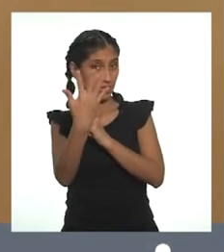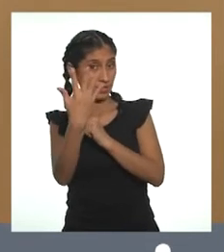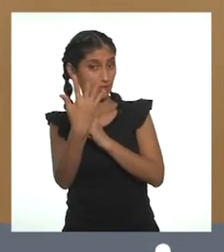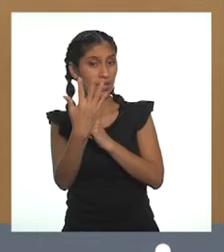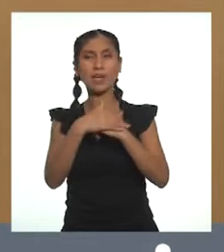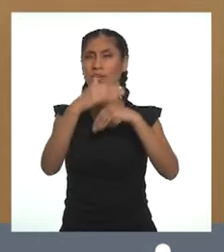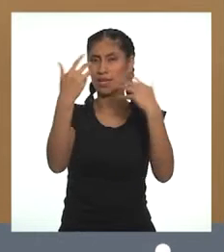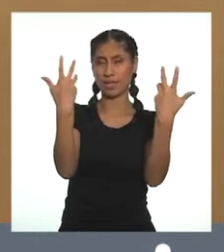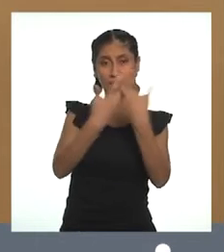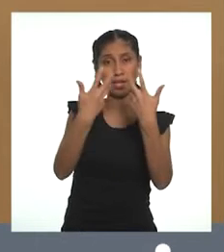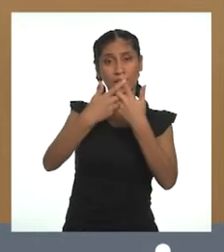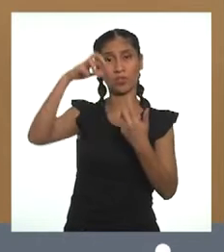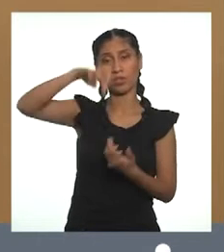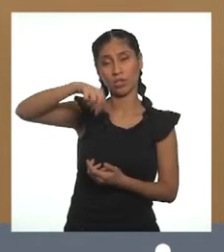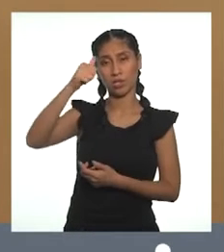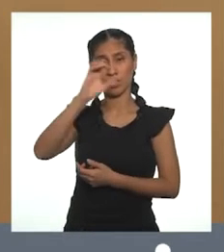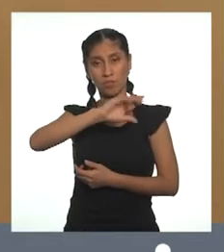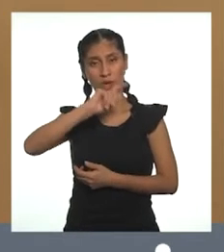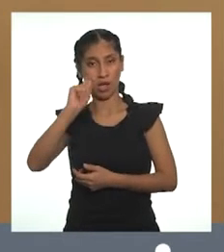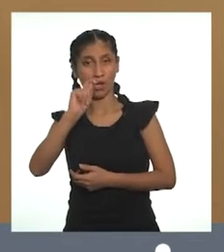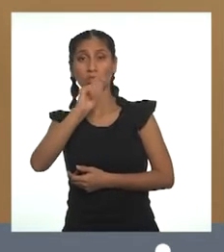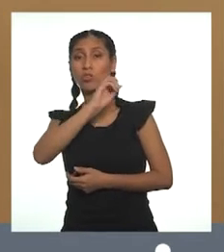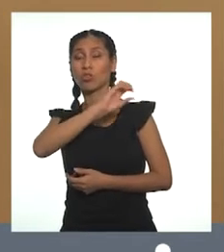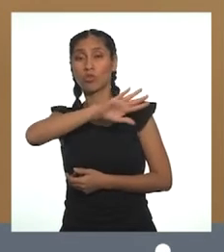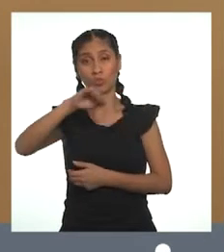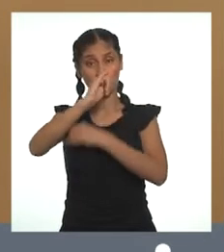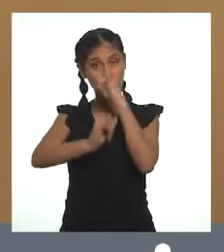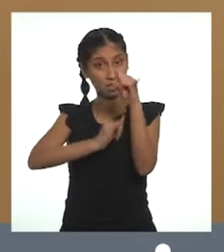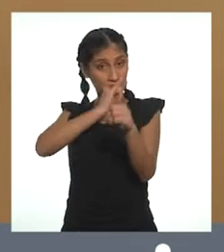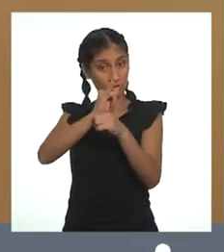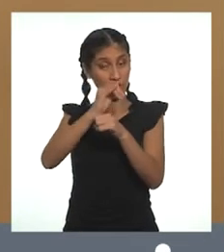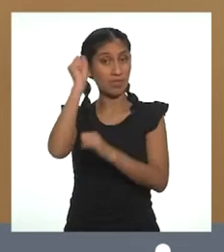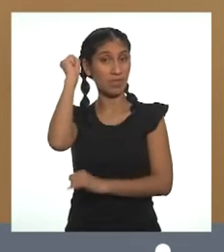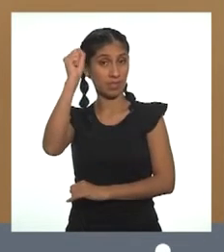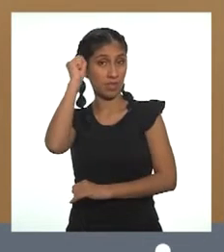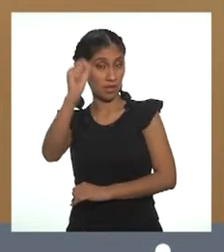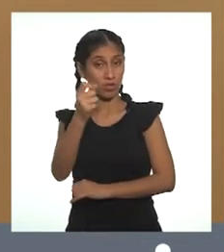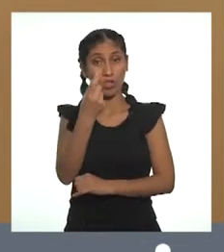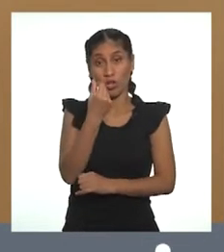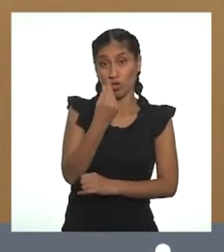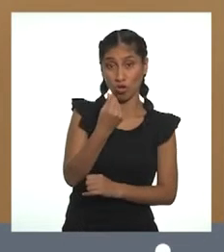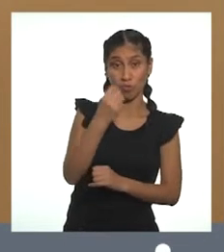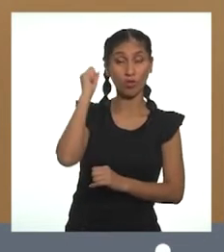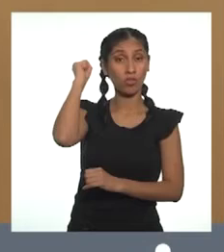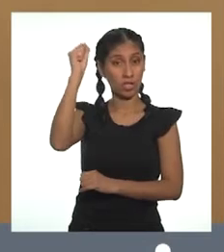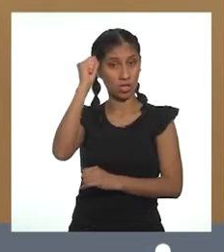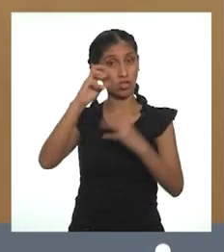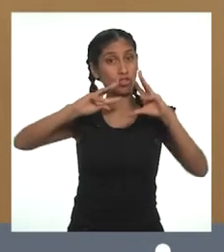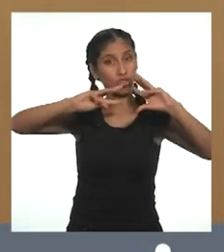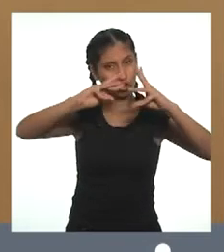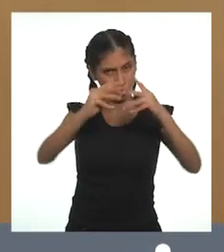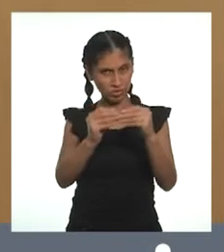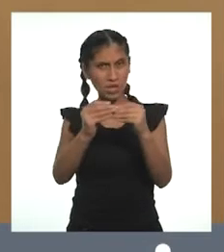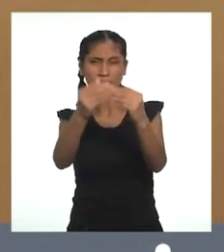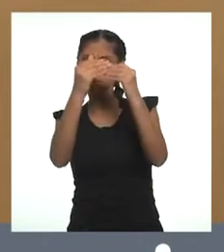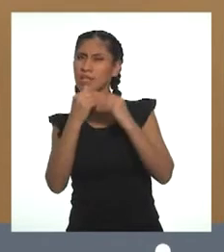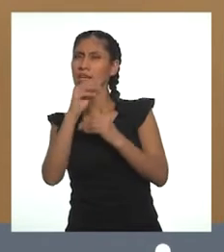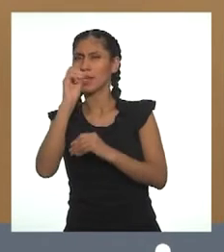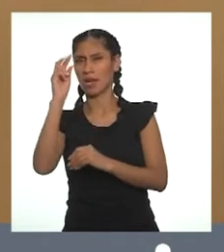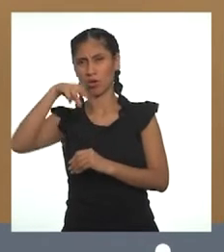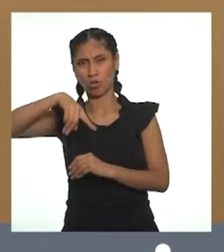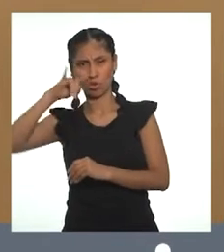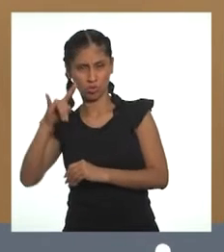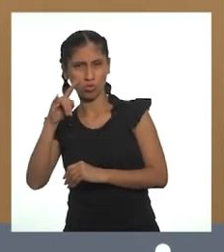15 al Pacto Internacional de Derechos Económicos, Sociales y Culturales de la ONU, que